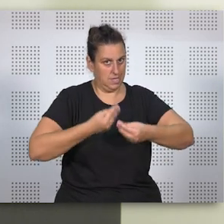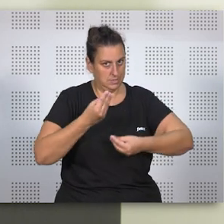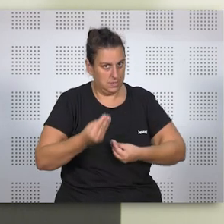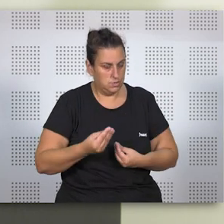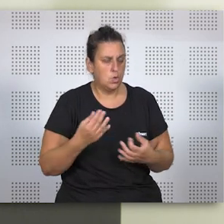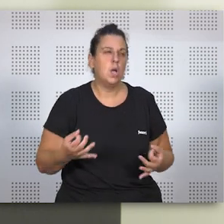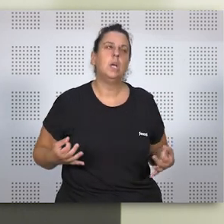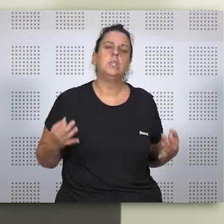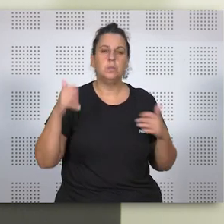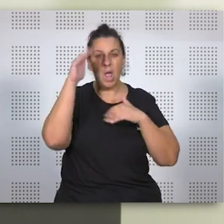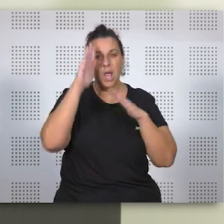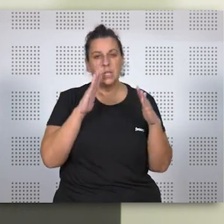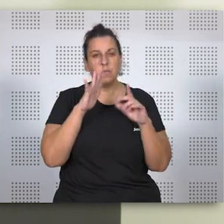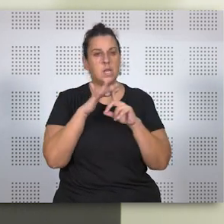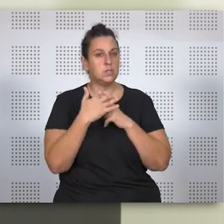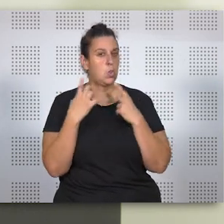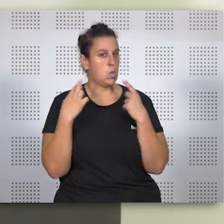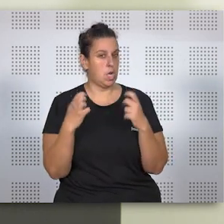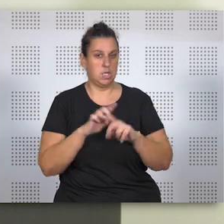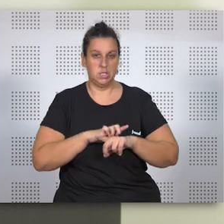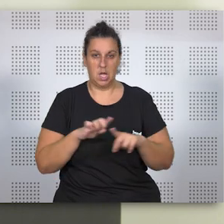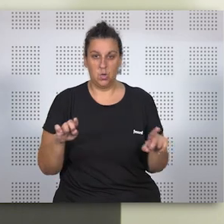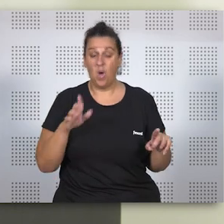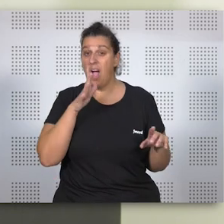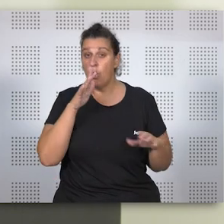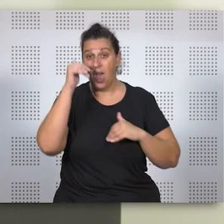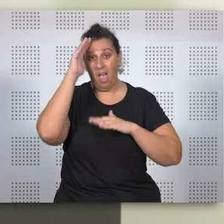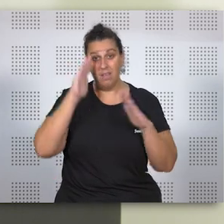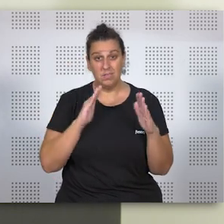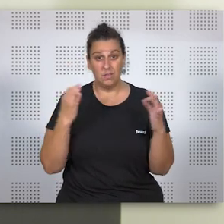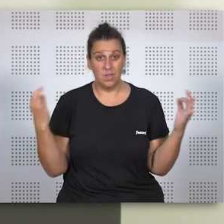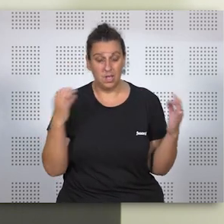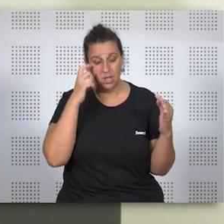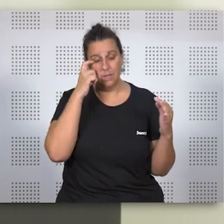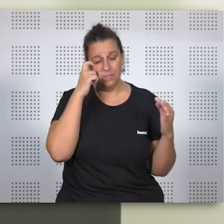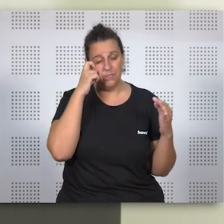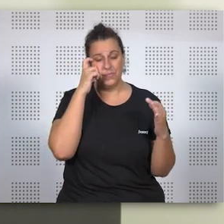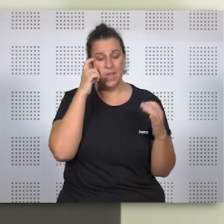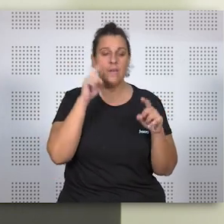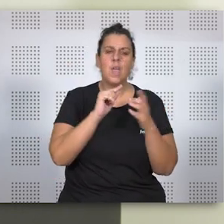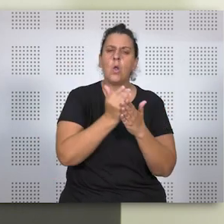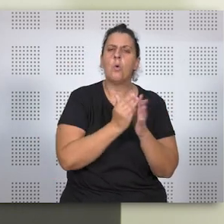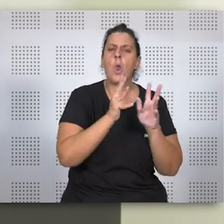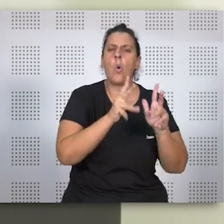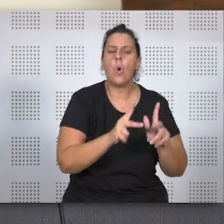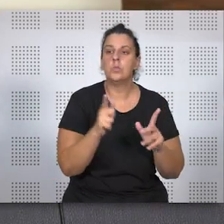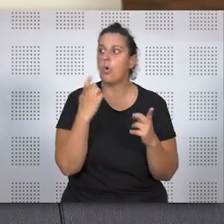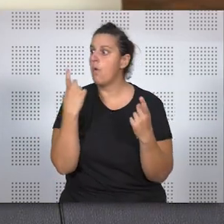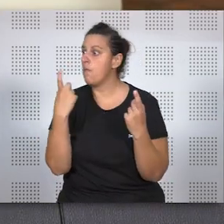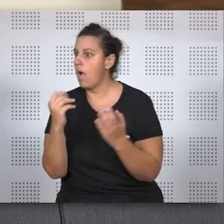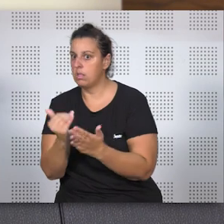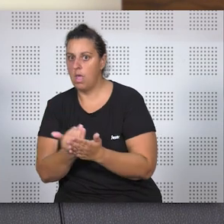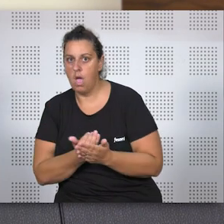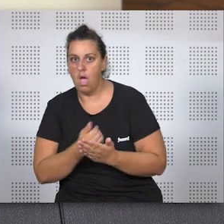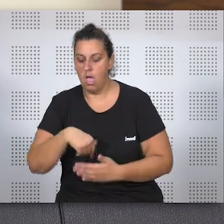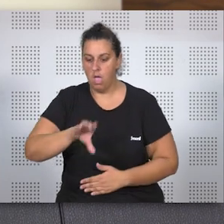en las situaciones de necesidad. Realmente lo que se atiende ahora es a la minoración de ingresos o a la falta de unos ingresos que